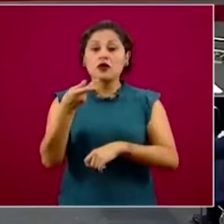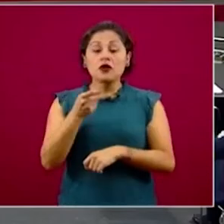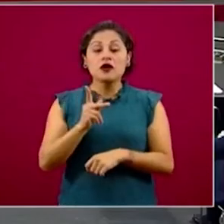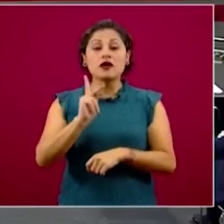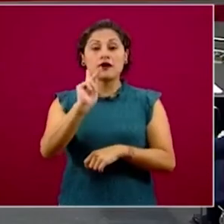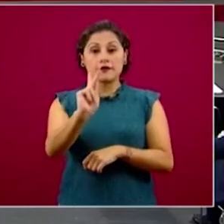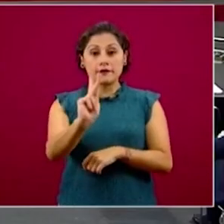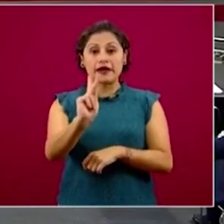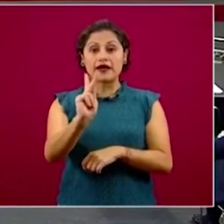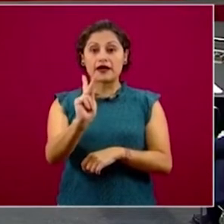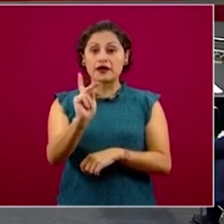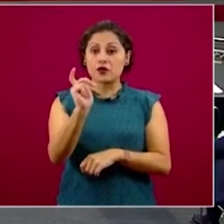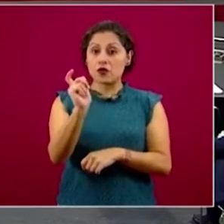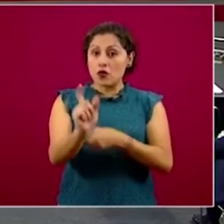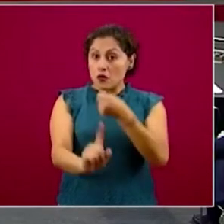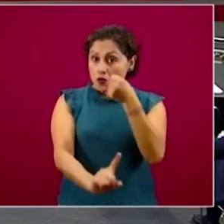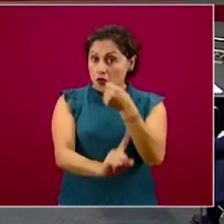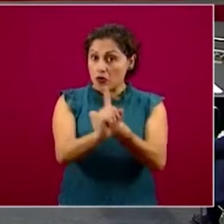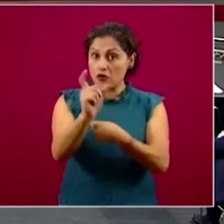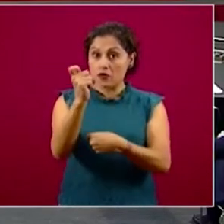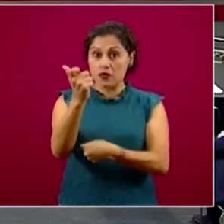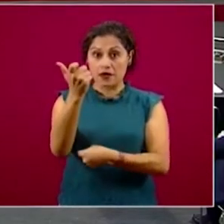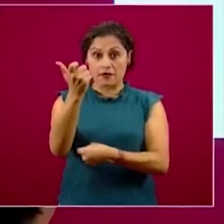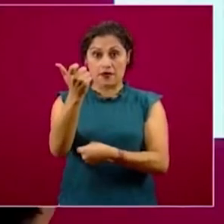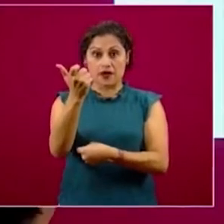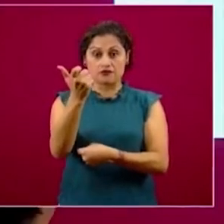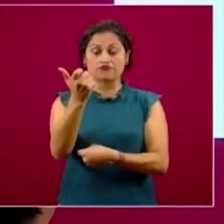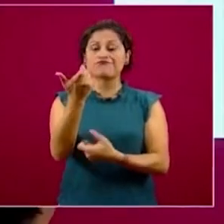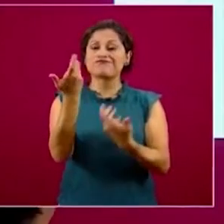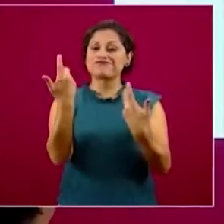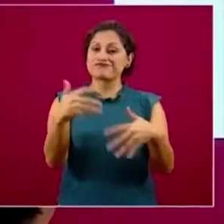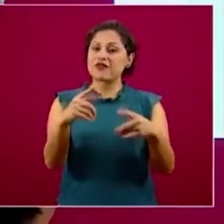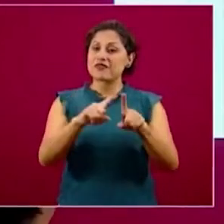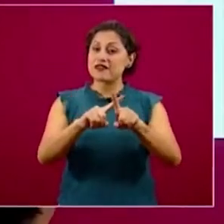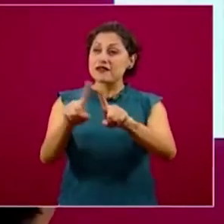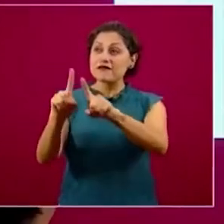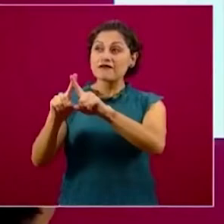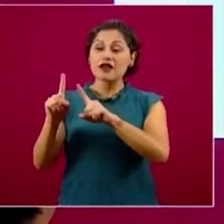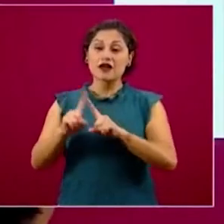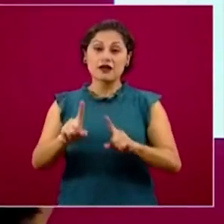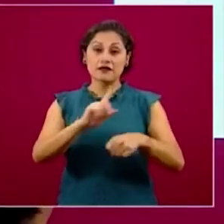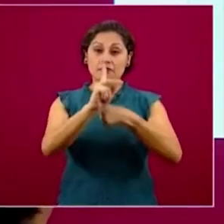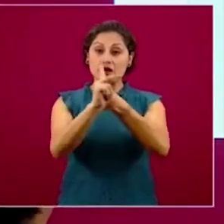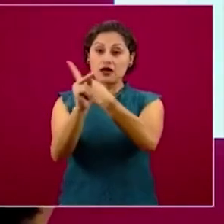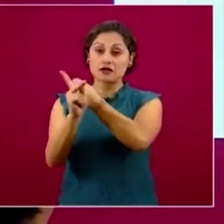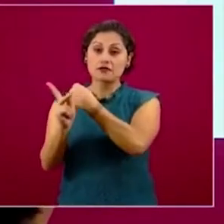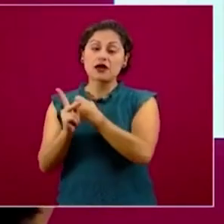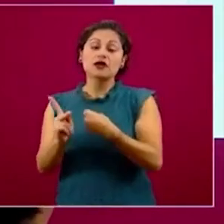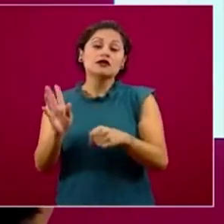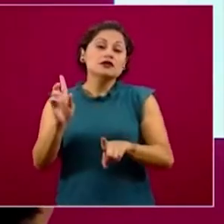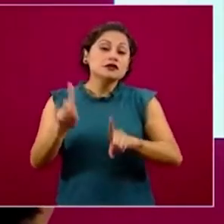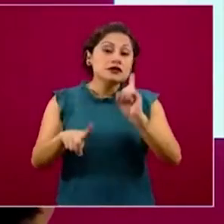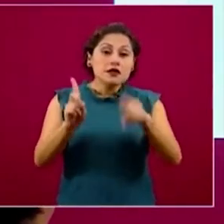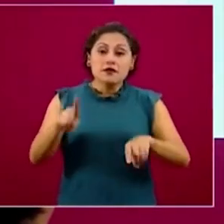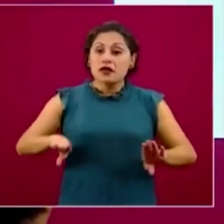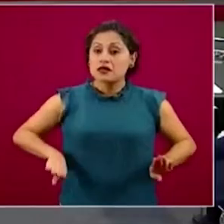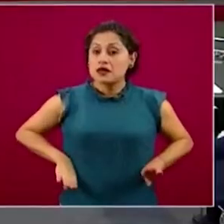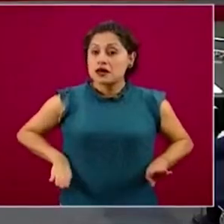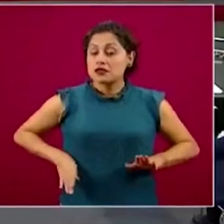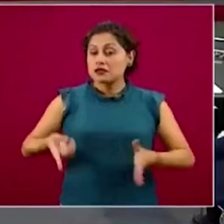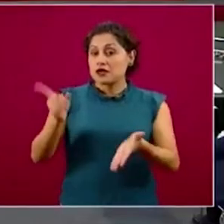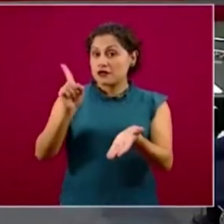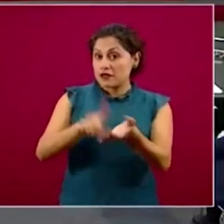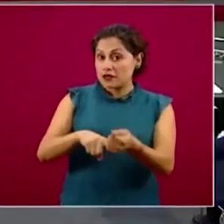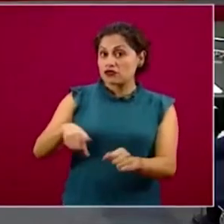Los impactos económicos, cada país, dependiendo sus sociedades y sobre todo sus gobiernos, los atienden de manera diferente.